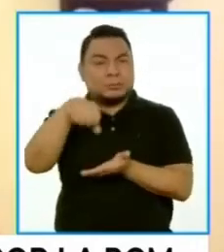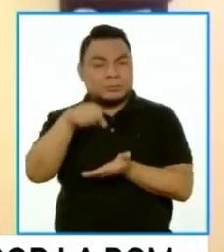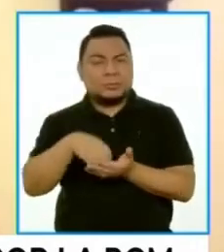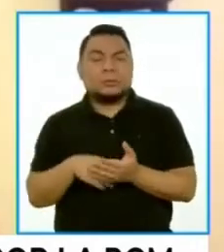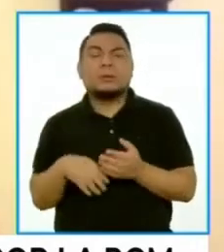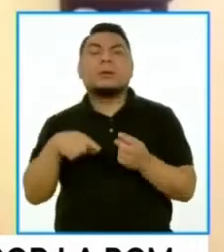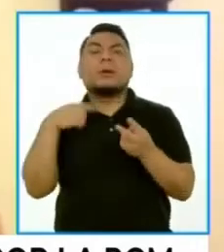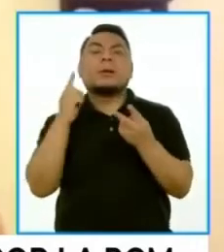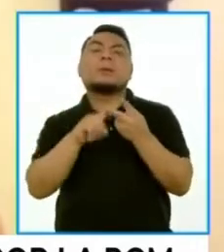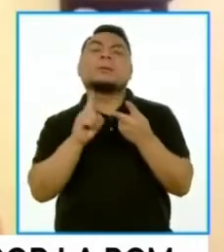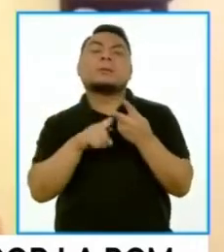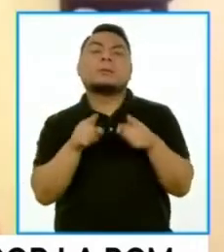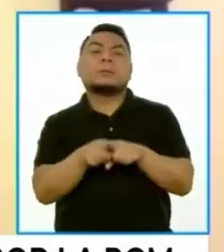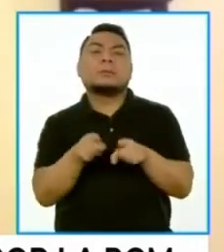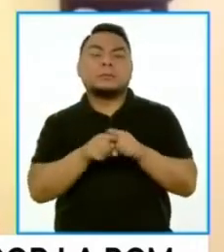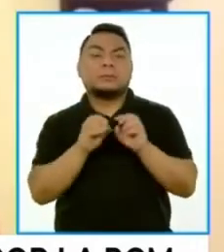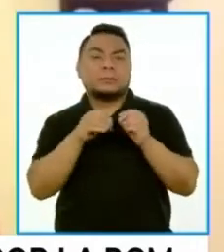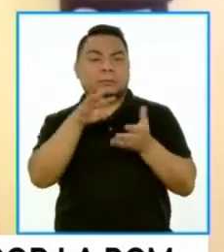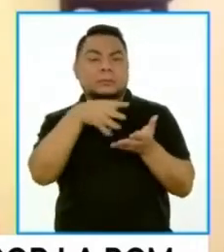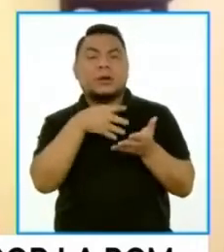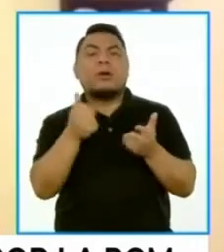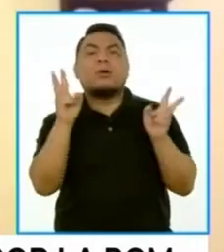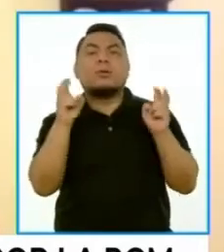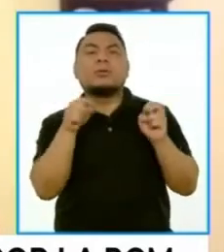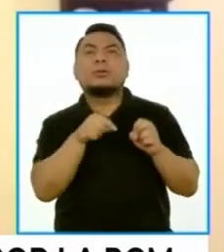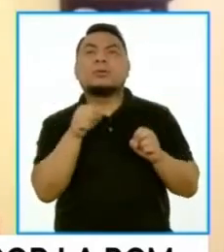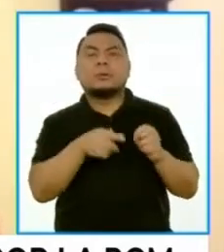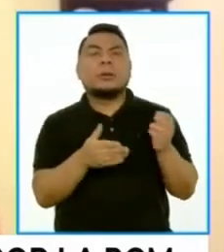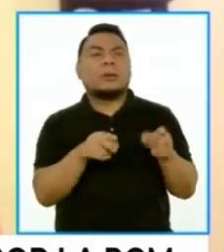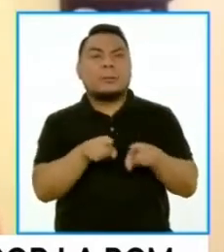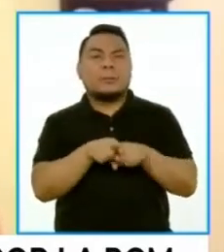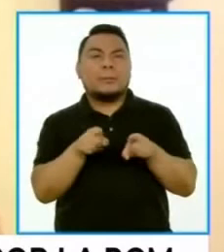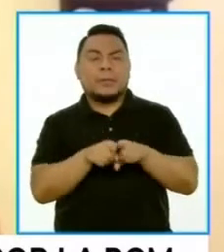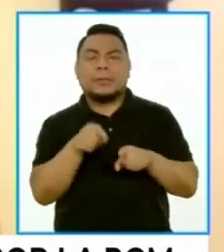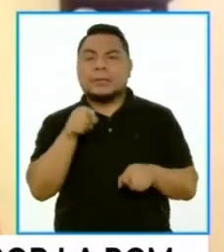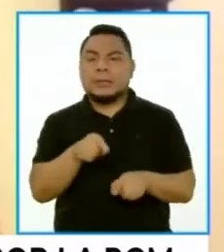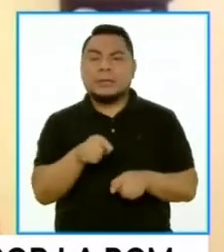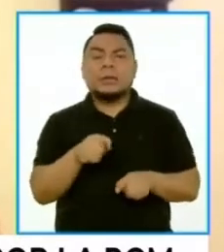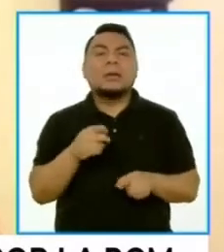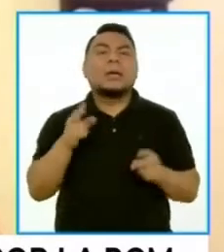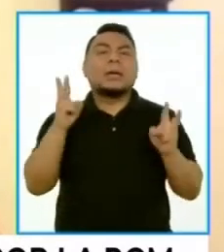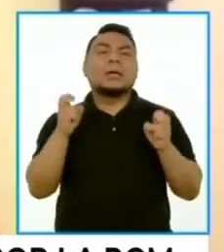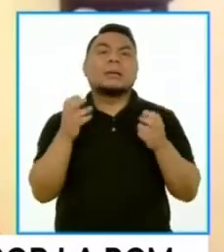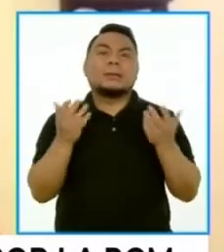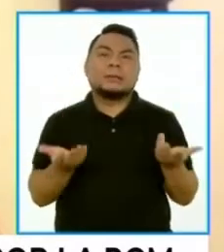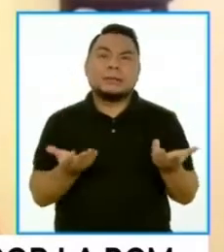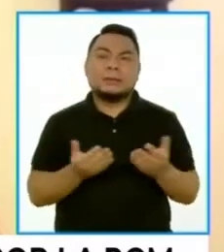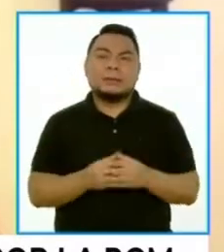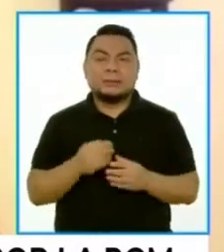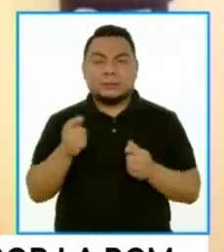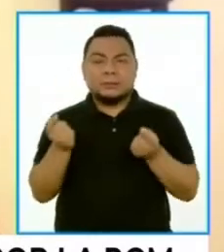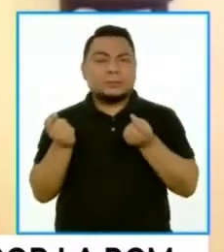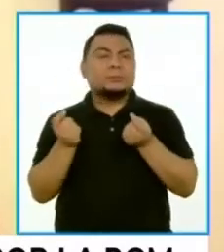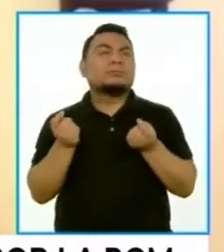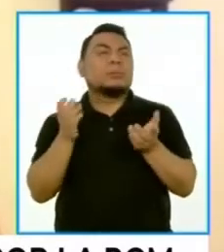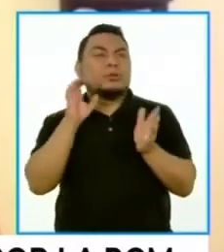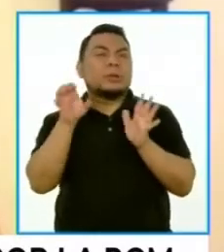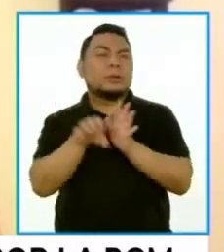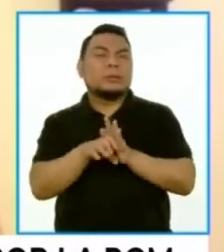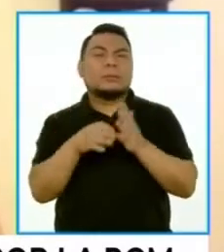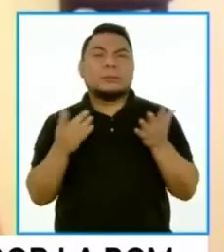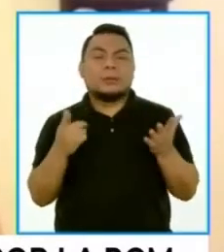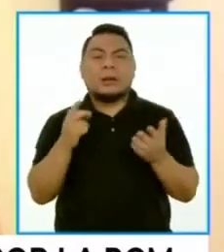hemos aprobado agendar temas fundamentales como los asuntos de regular por ejemplo